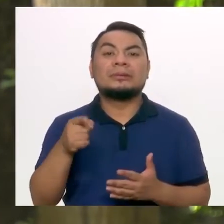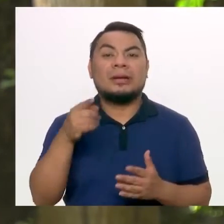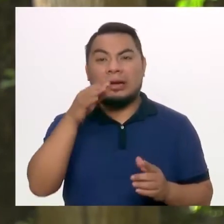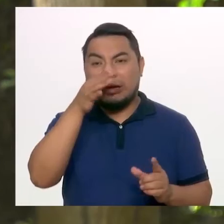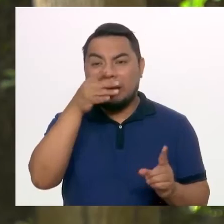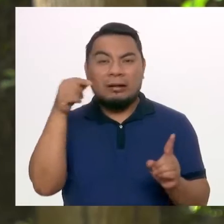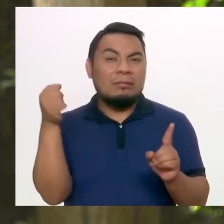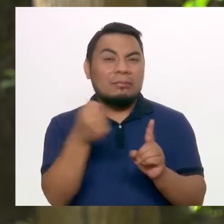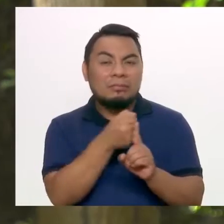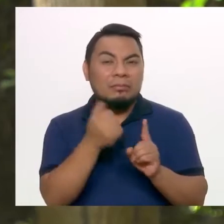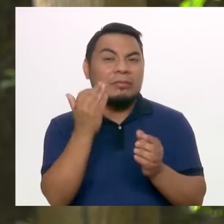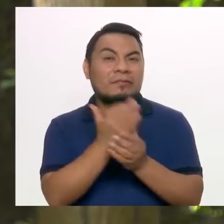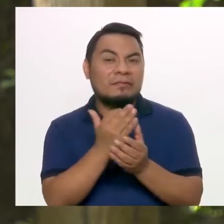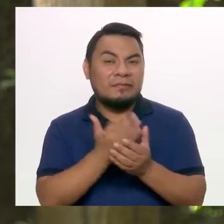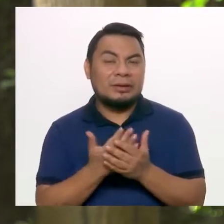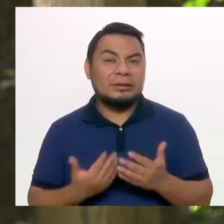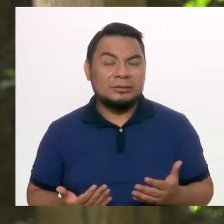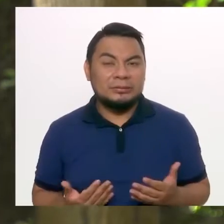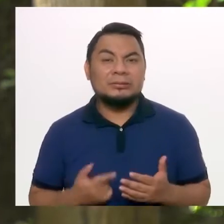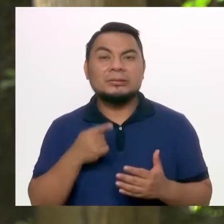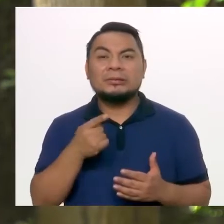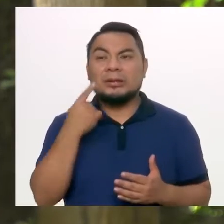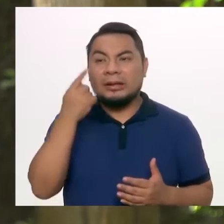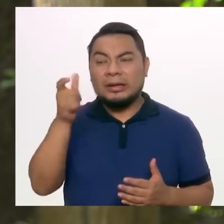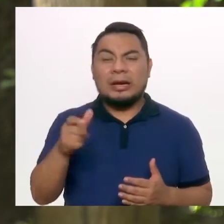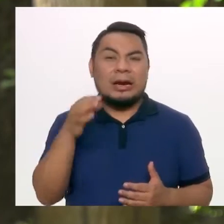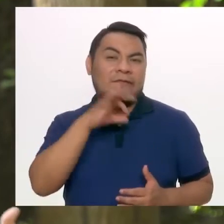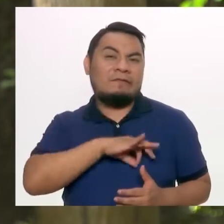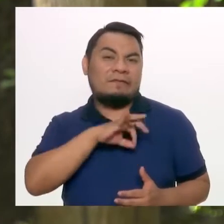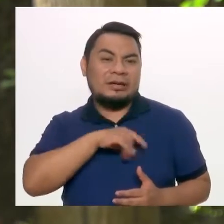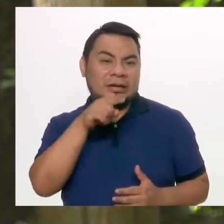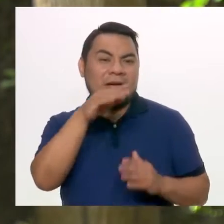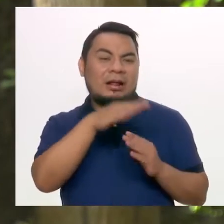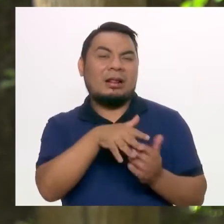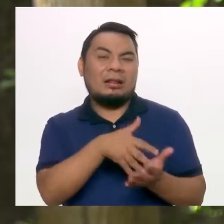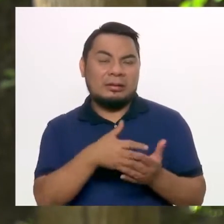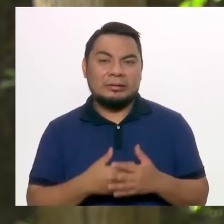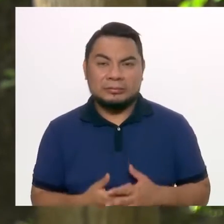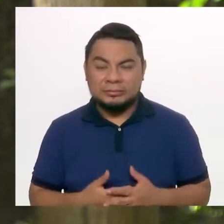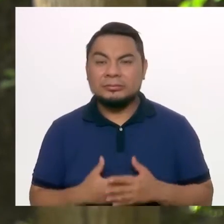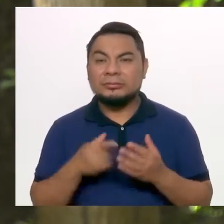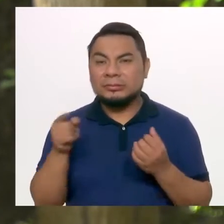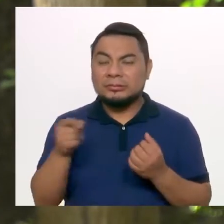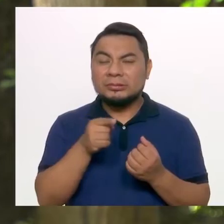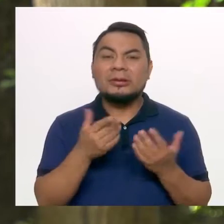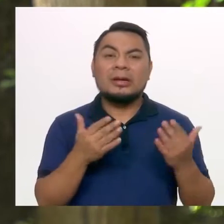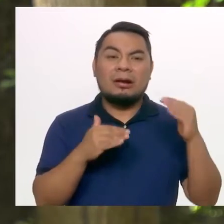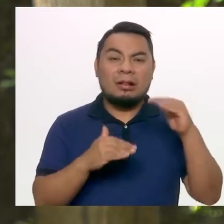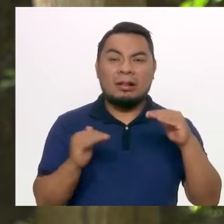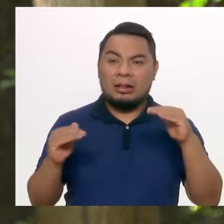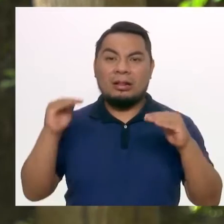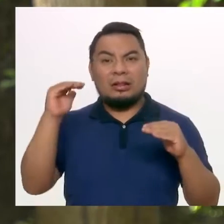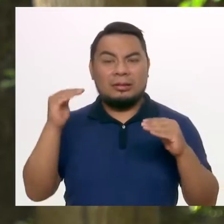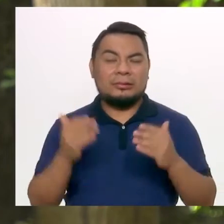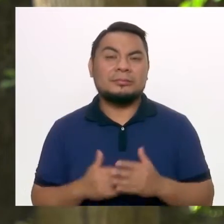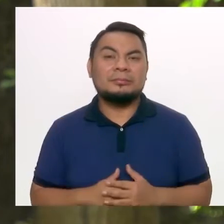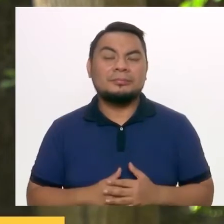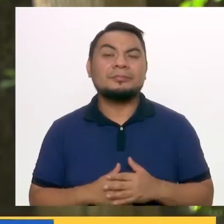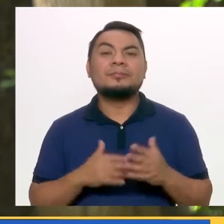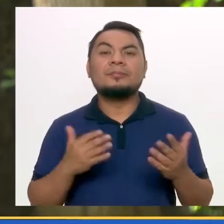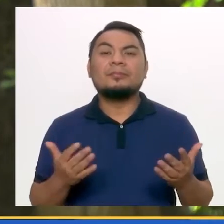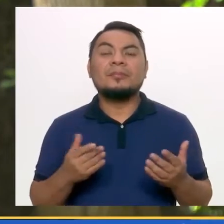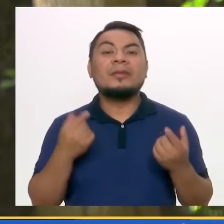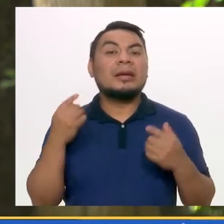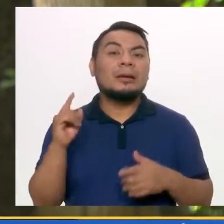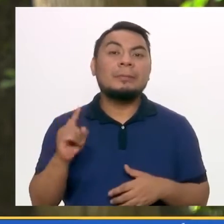supone que haya otro que se aprovecha de una desventaja, entonces se van a acoger de cualquier desventaja. Y entonces,